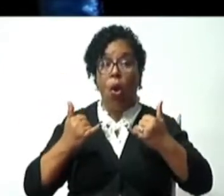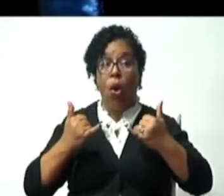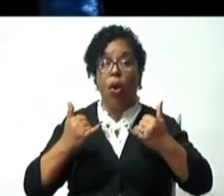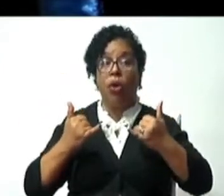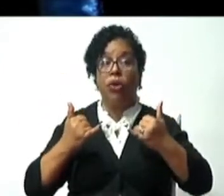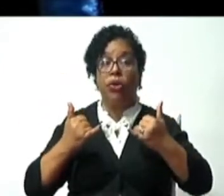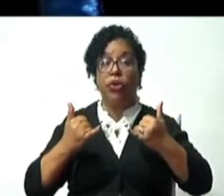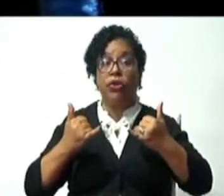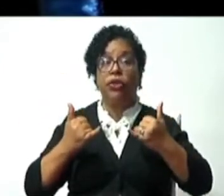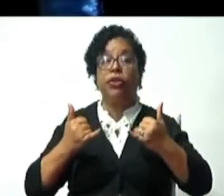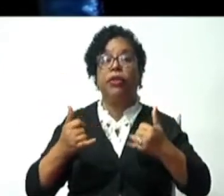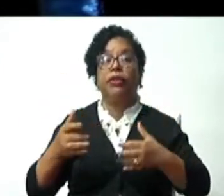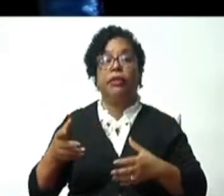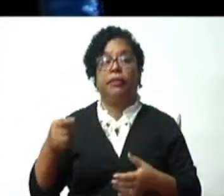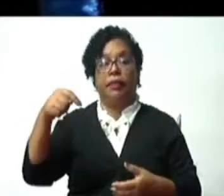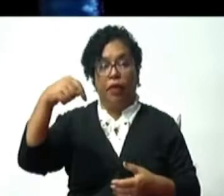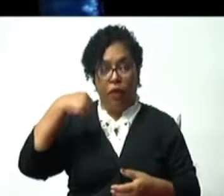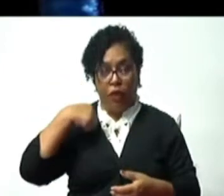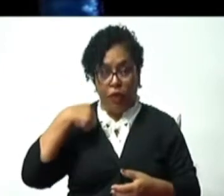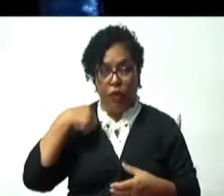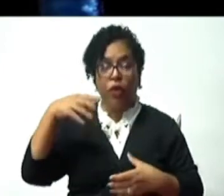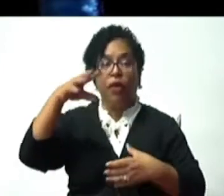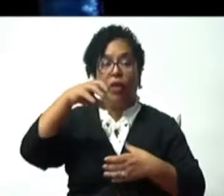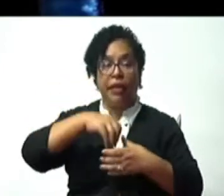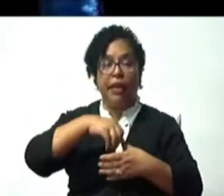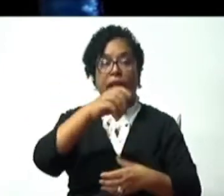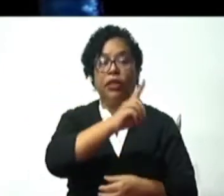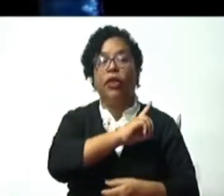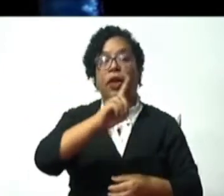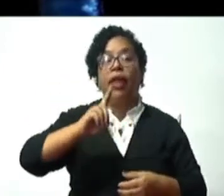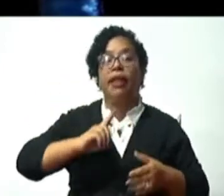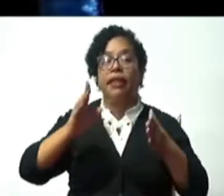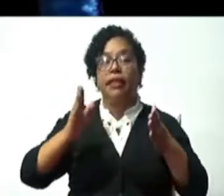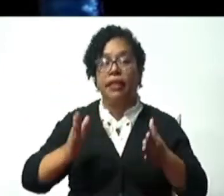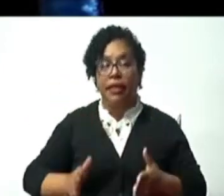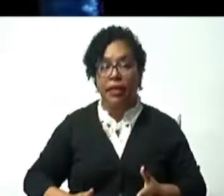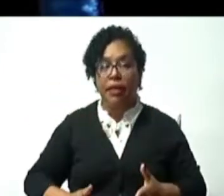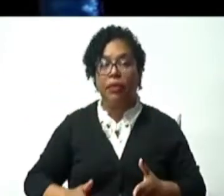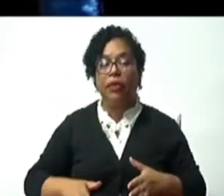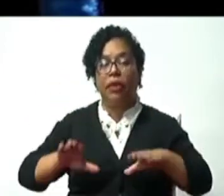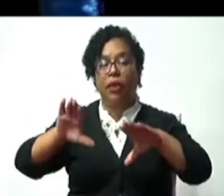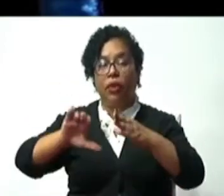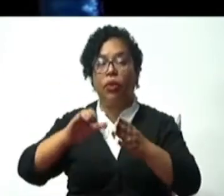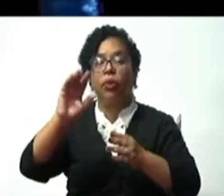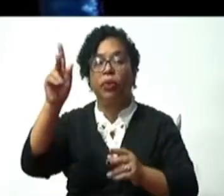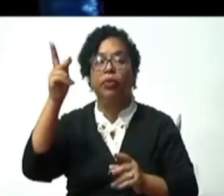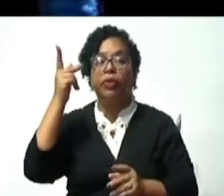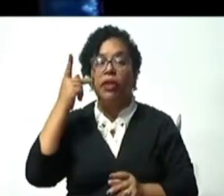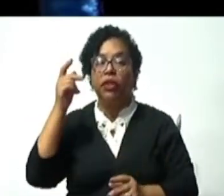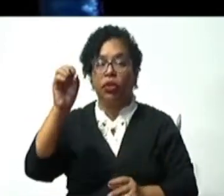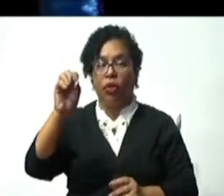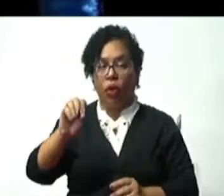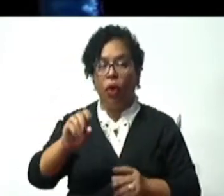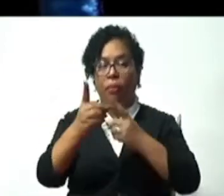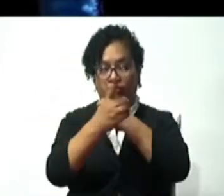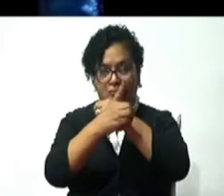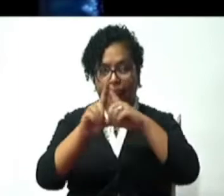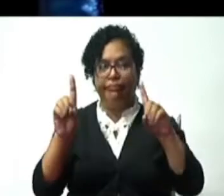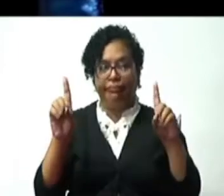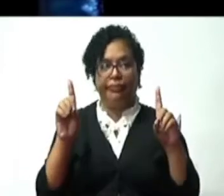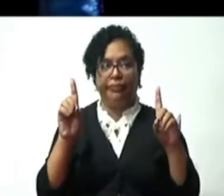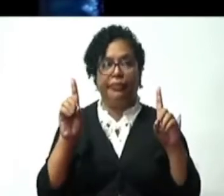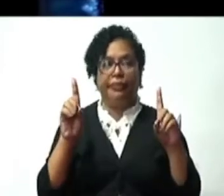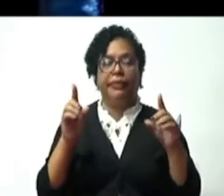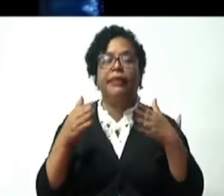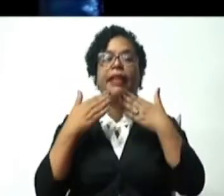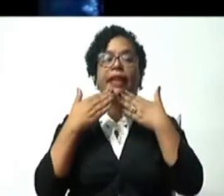reconocido Opción Democrática y agradecer a los representantes de todos los partidos